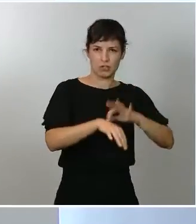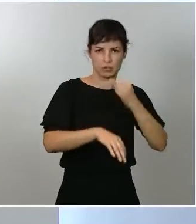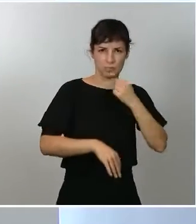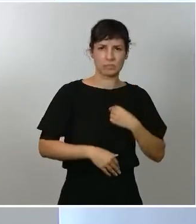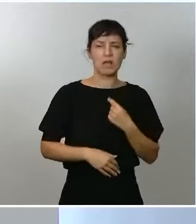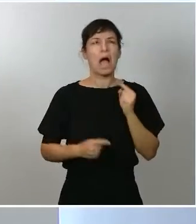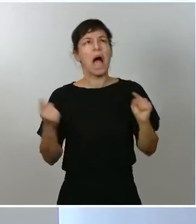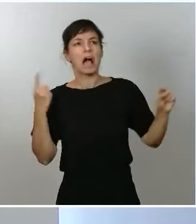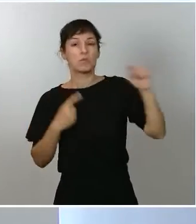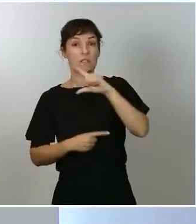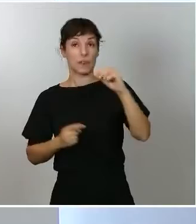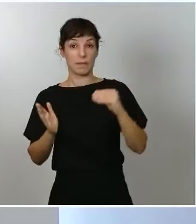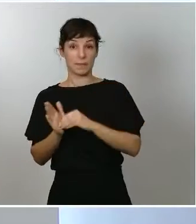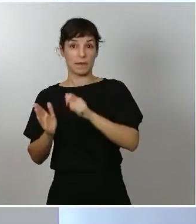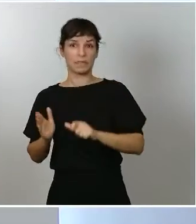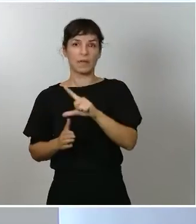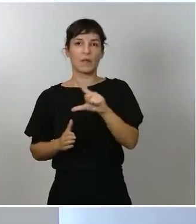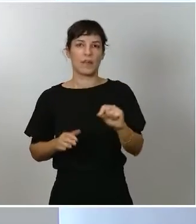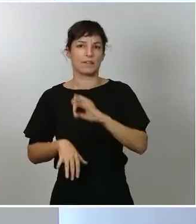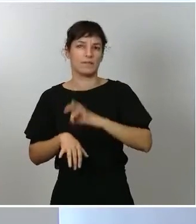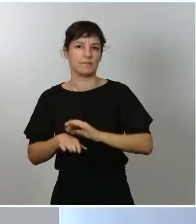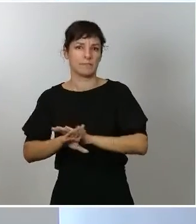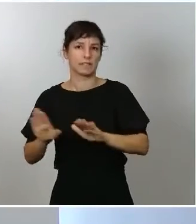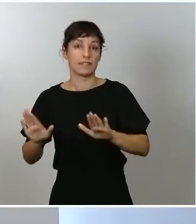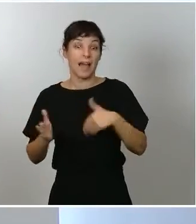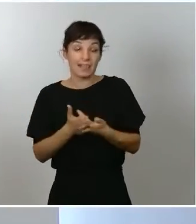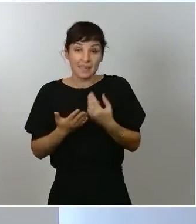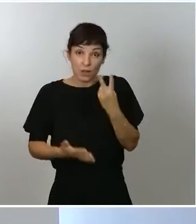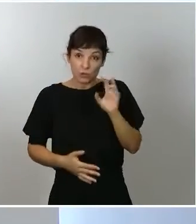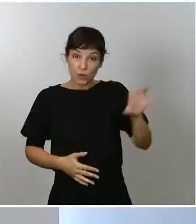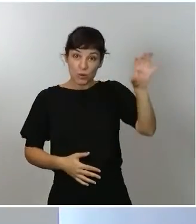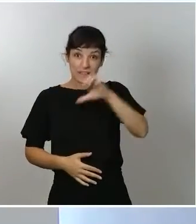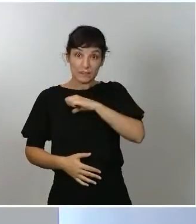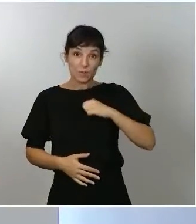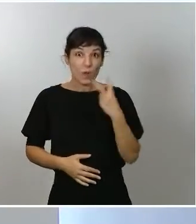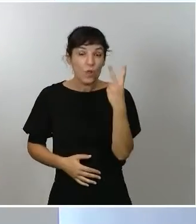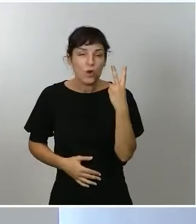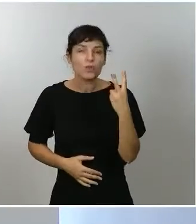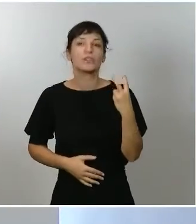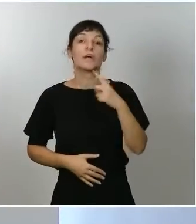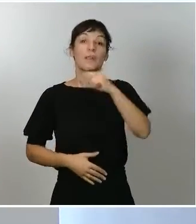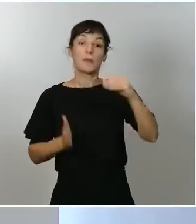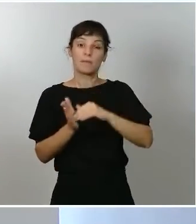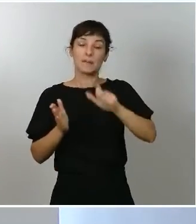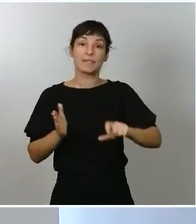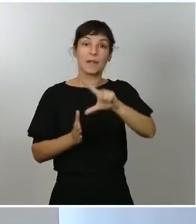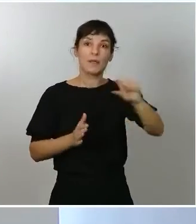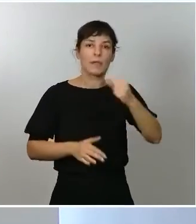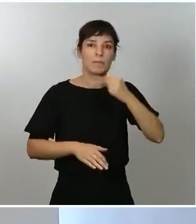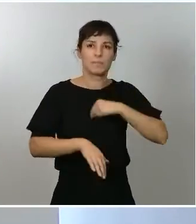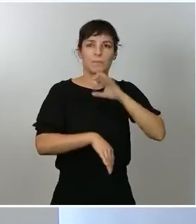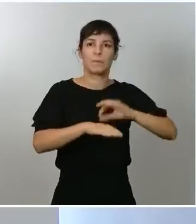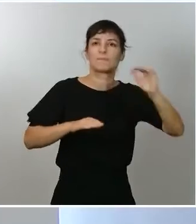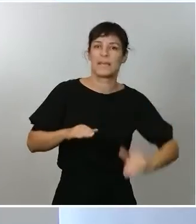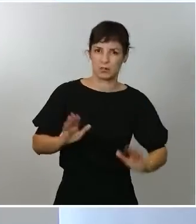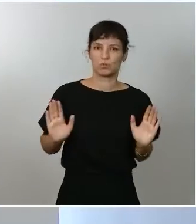habitantes e incluso dos comunidades autónomas actualmente que están por debajo de los 100 casos por 100.000 habitantes. Por el otro lado, tenemos